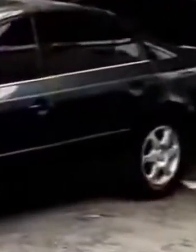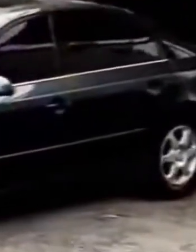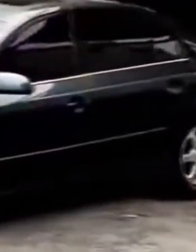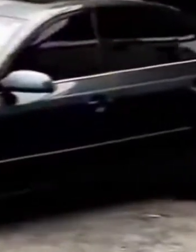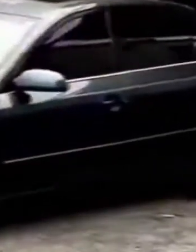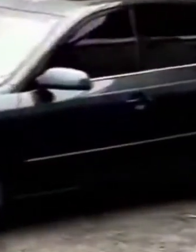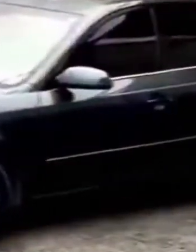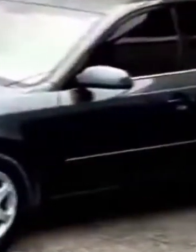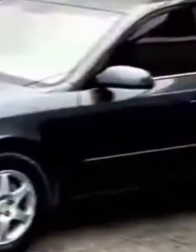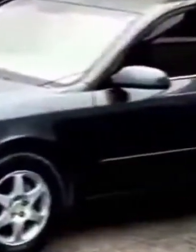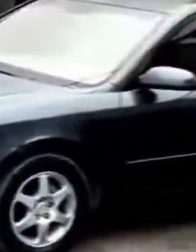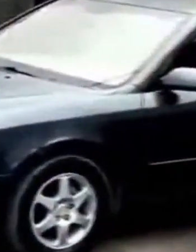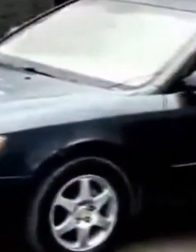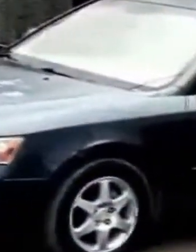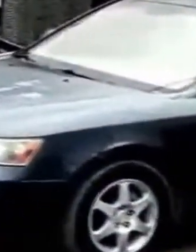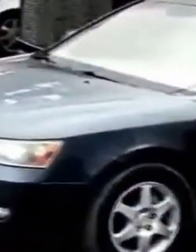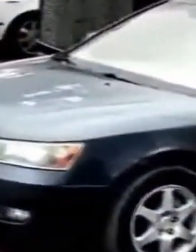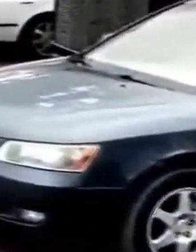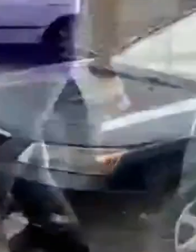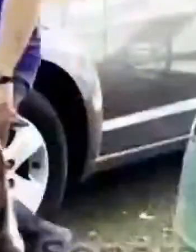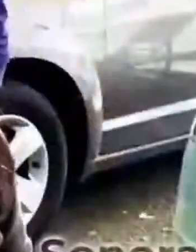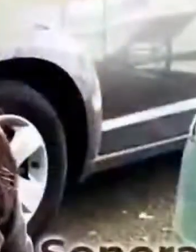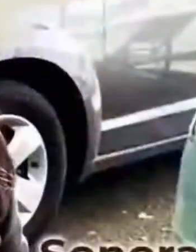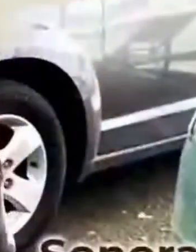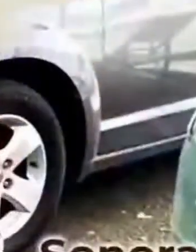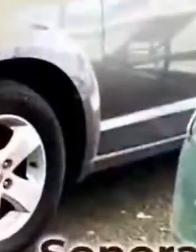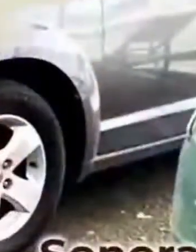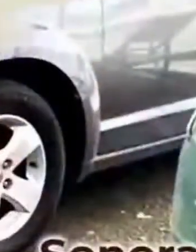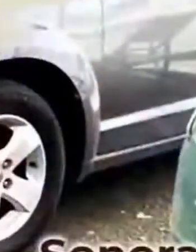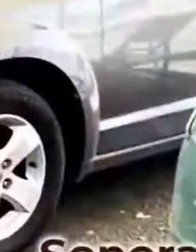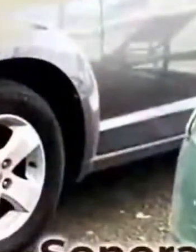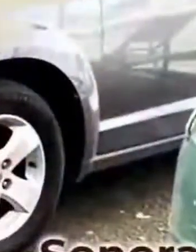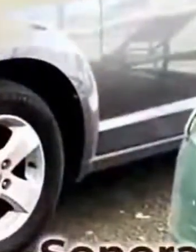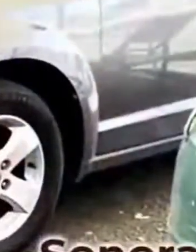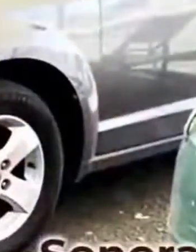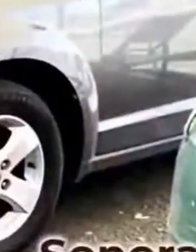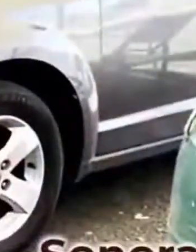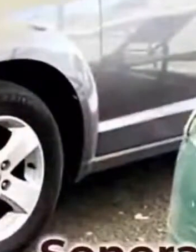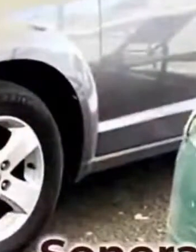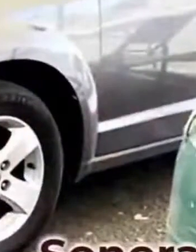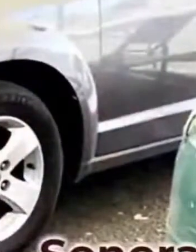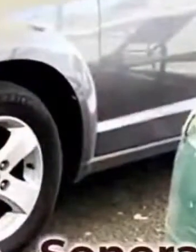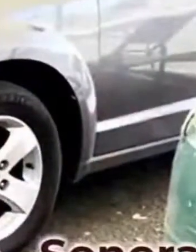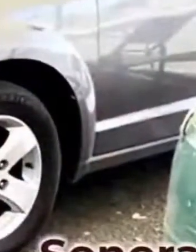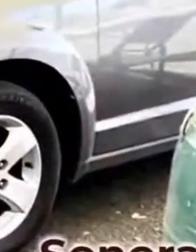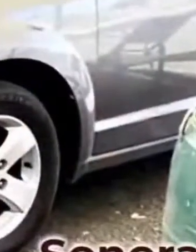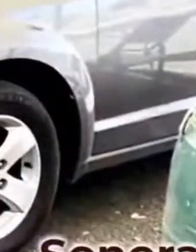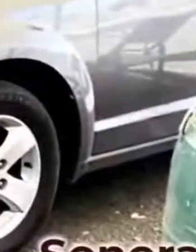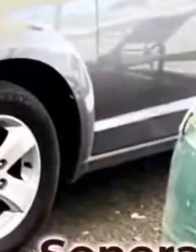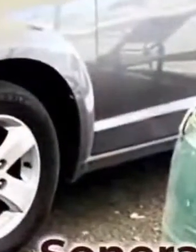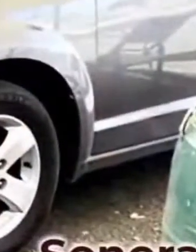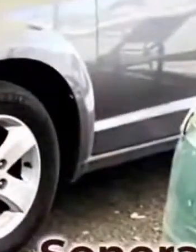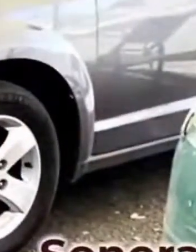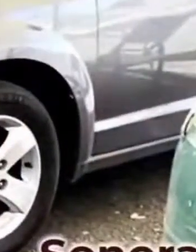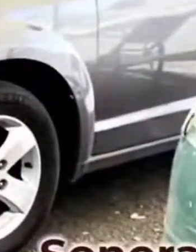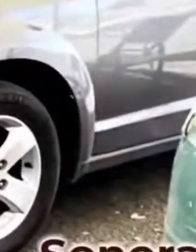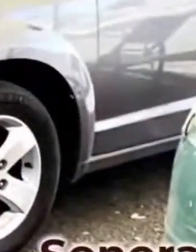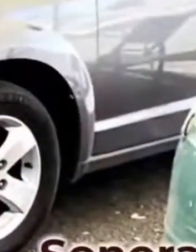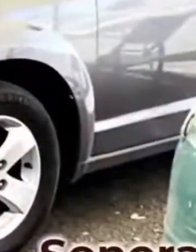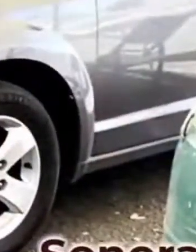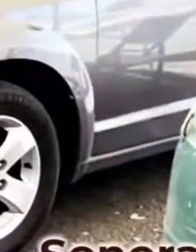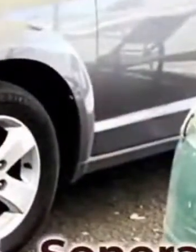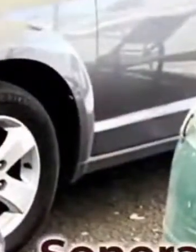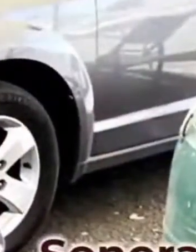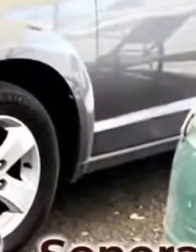presidente Andrés Manuel López Obrador estoy muy feliz y muy encantada con este servicio realmente pienso que es una